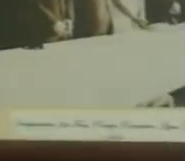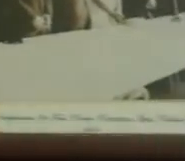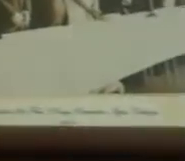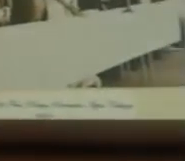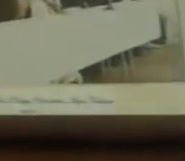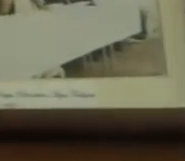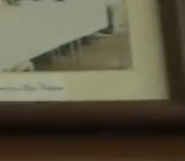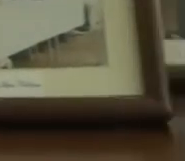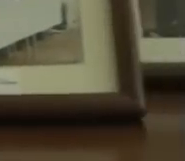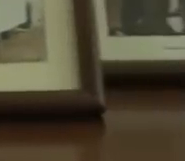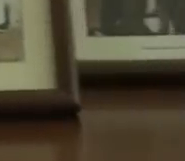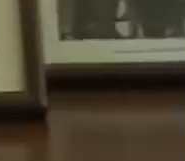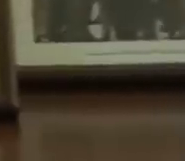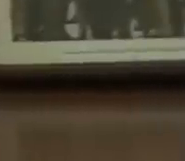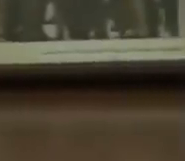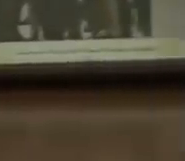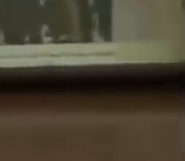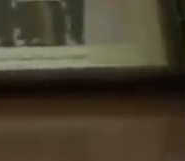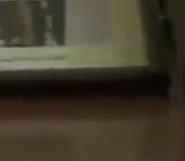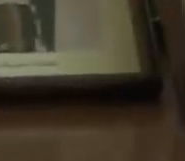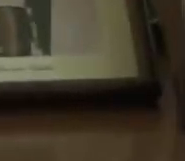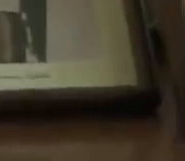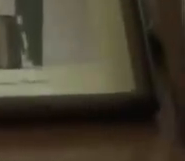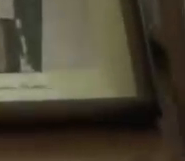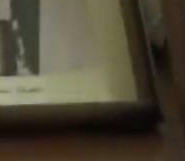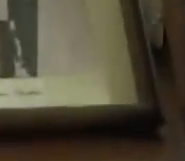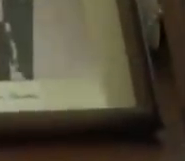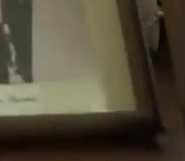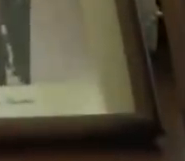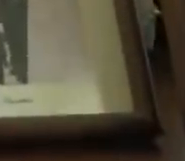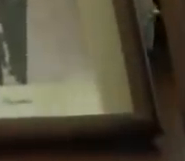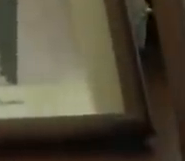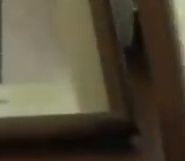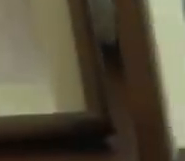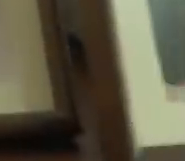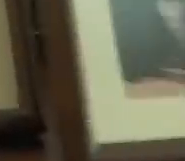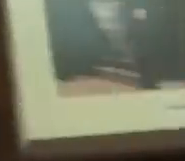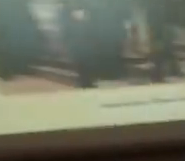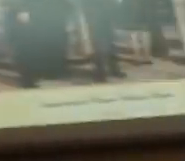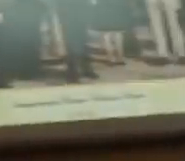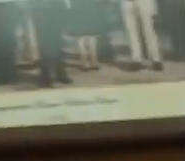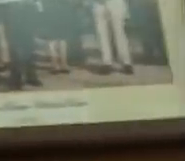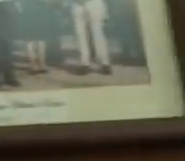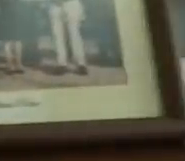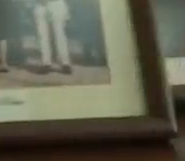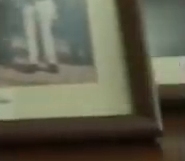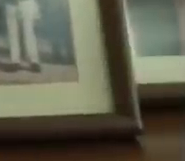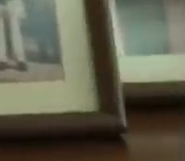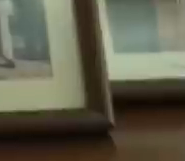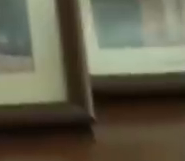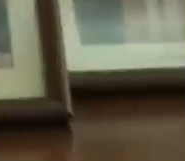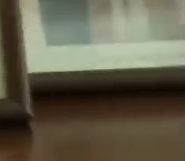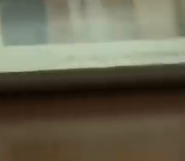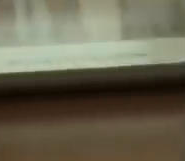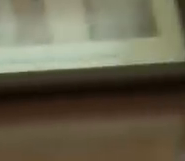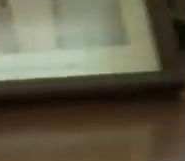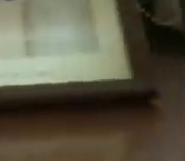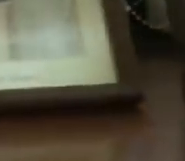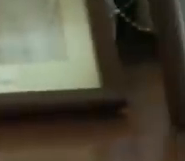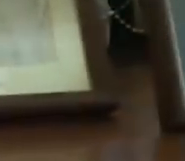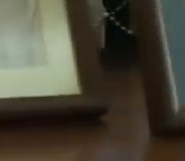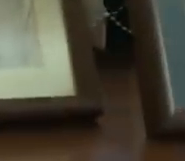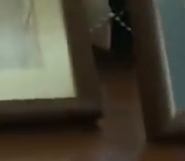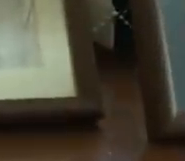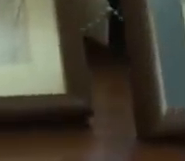futurista y de manera incansable, ha liderado la construcción desde sus inicios de las instalaciones del IRTRA en Mundo